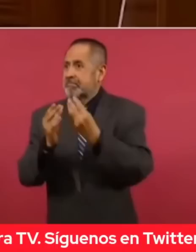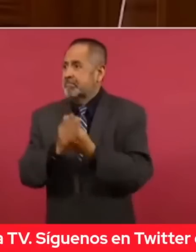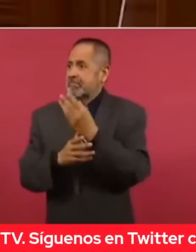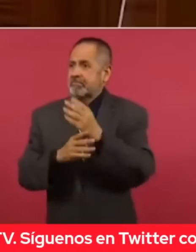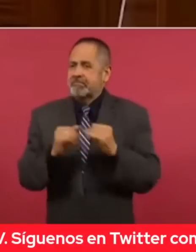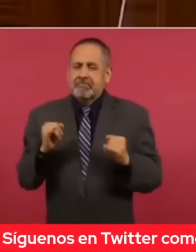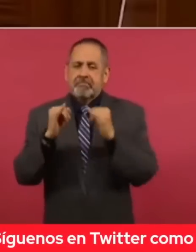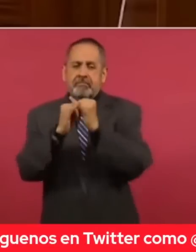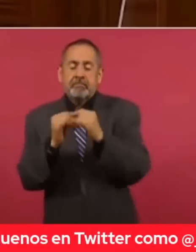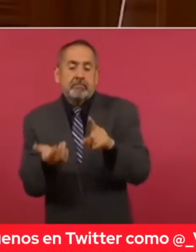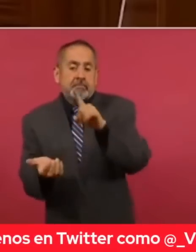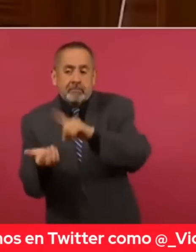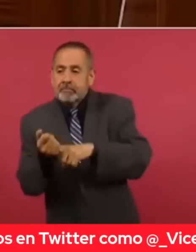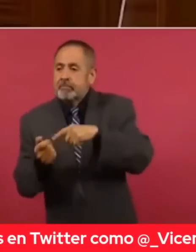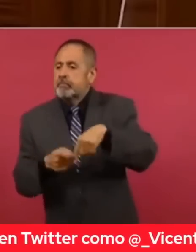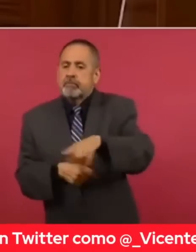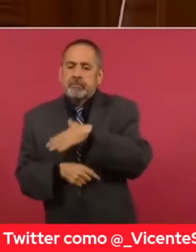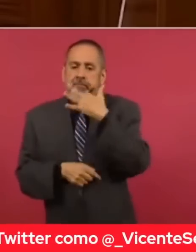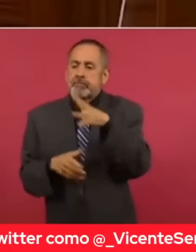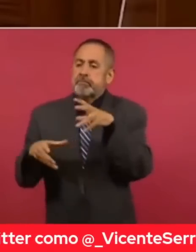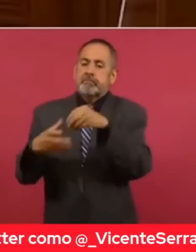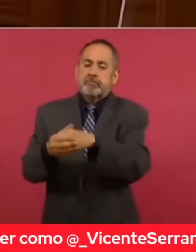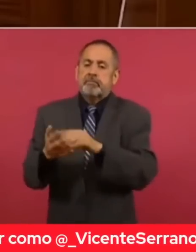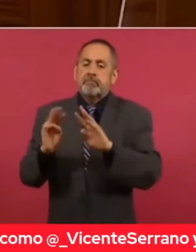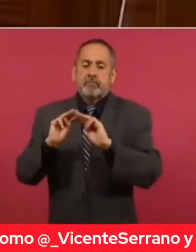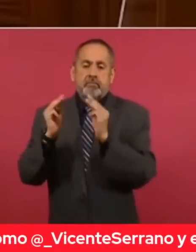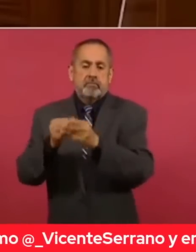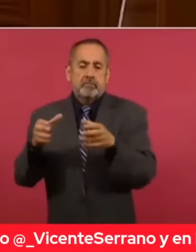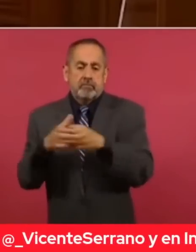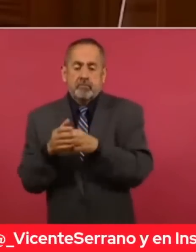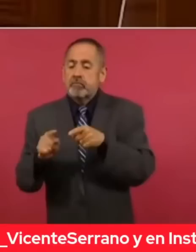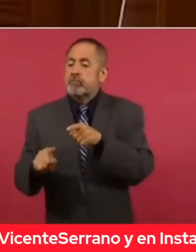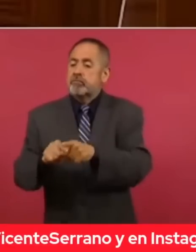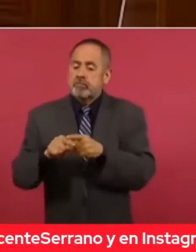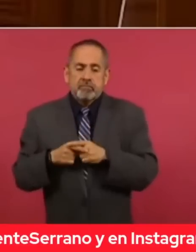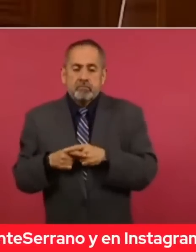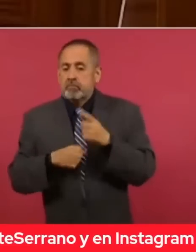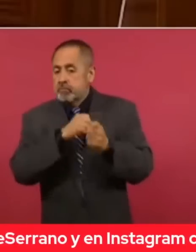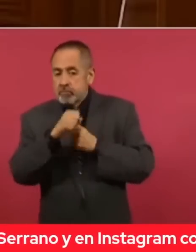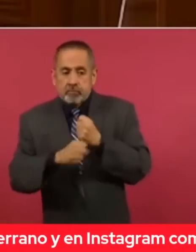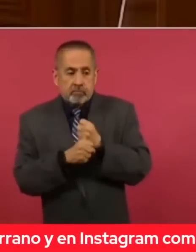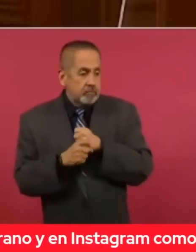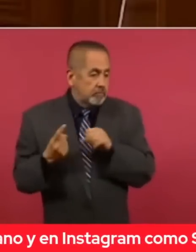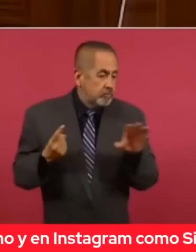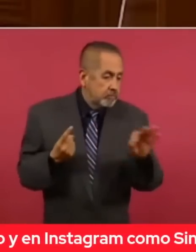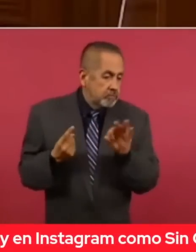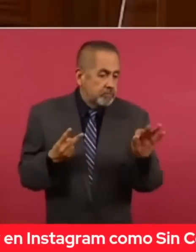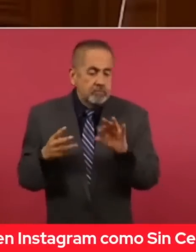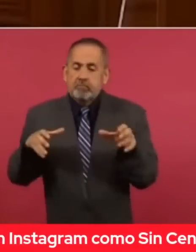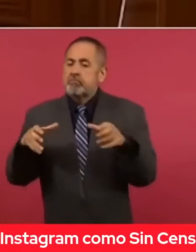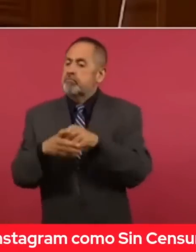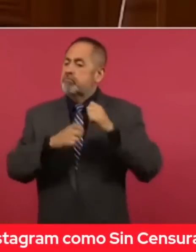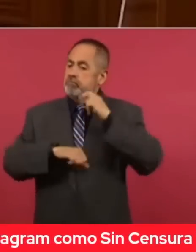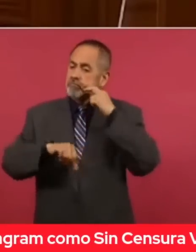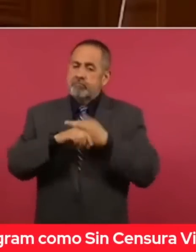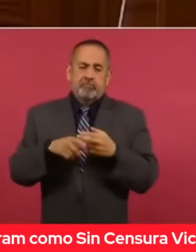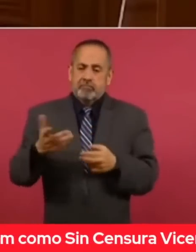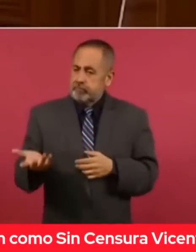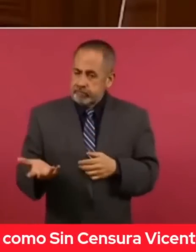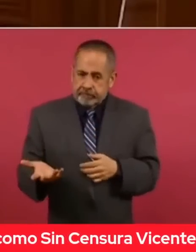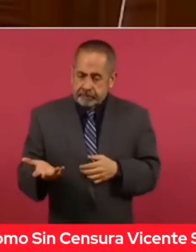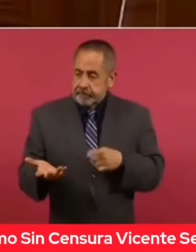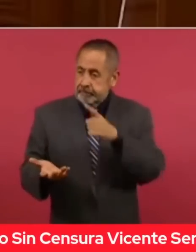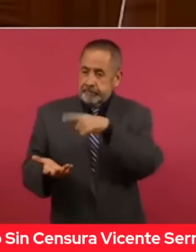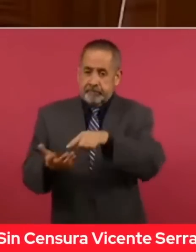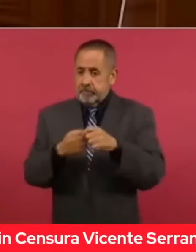desde su inicio y además quien designó durante décadas a sus más altos cargos. Las cúpulas de